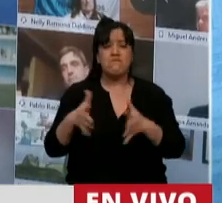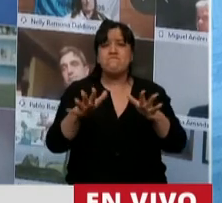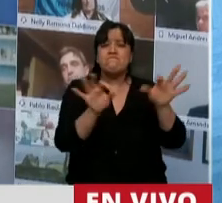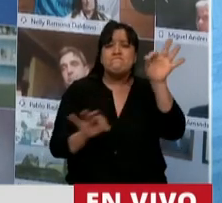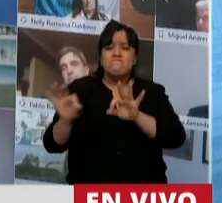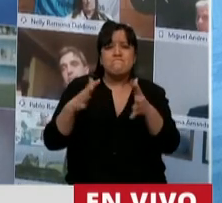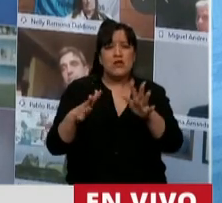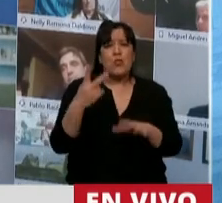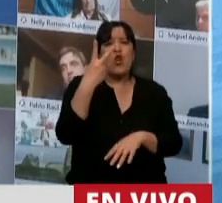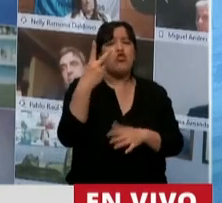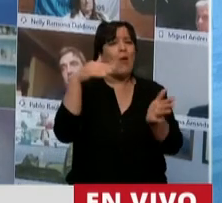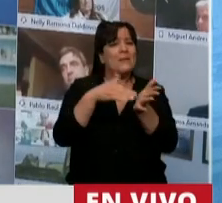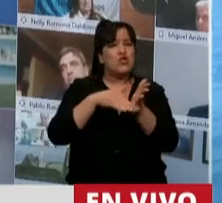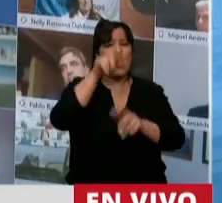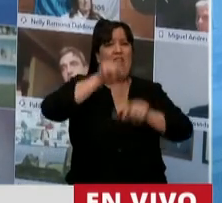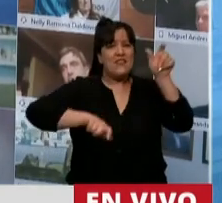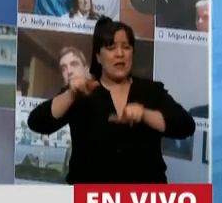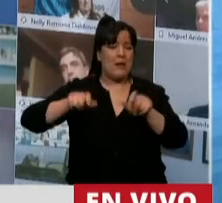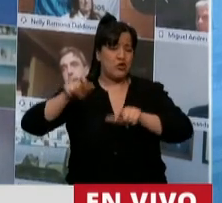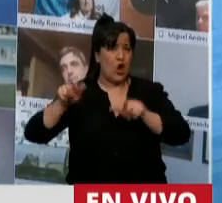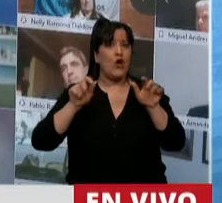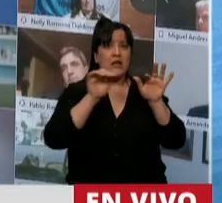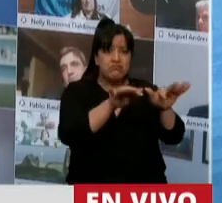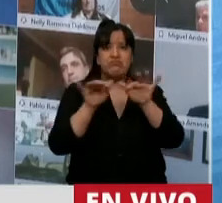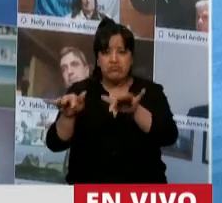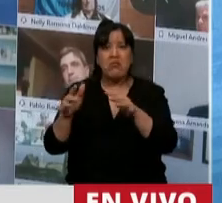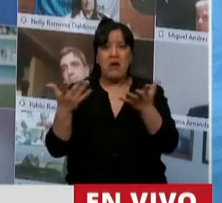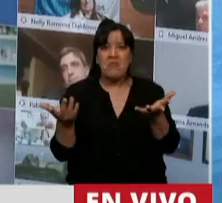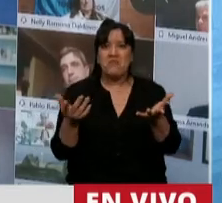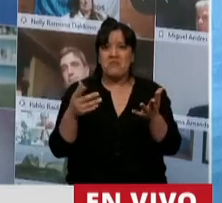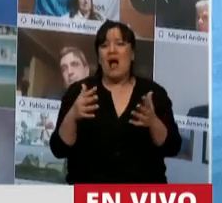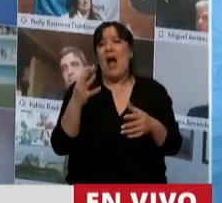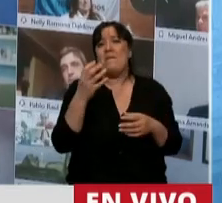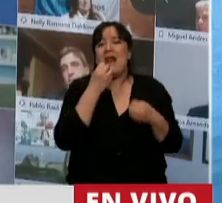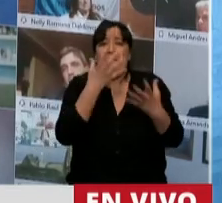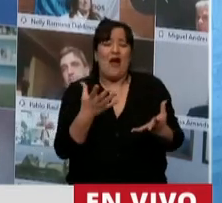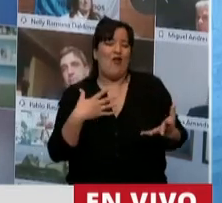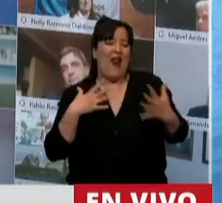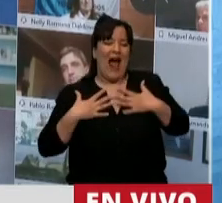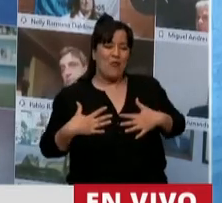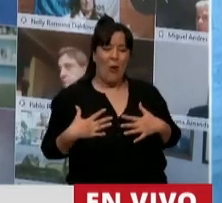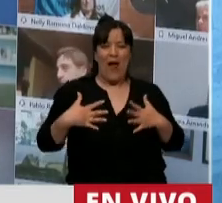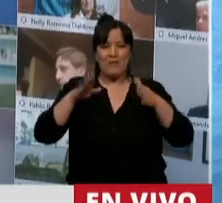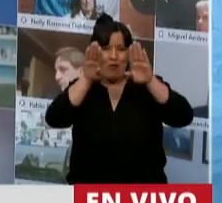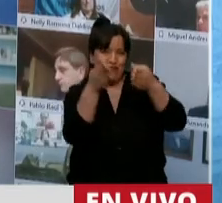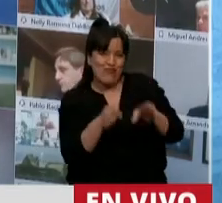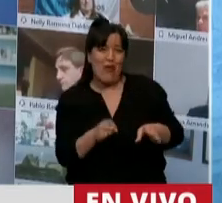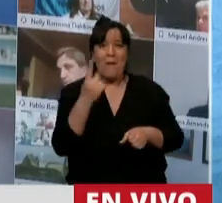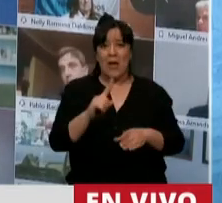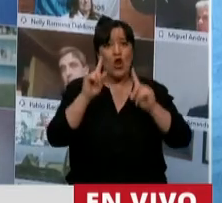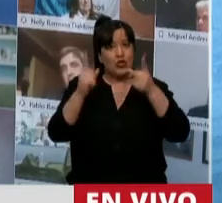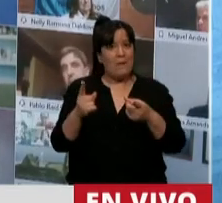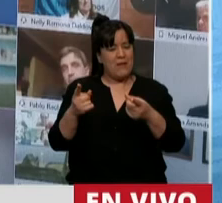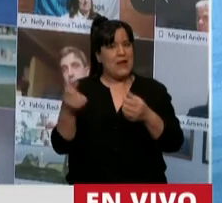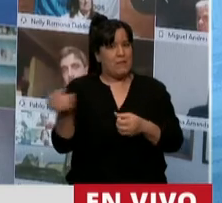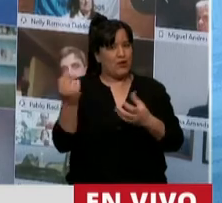circulan casi 2 millones de ciudadanos que van por actividades de mejoramiento estético y demás, pero también como un complemento